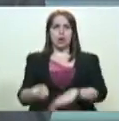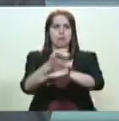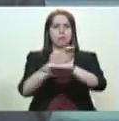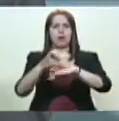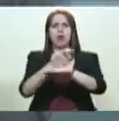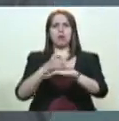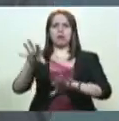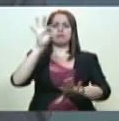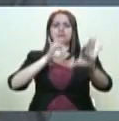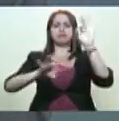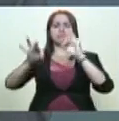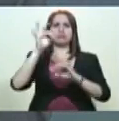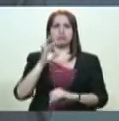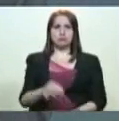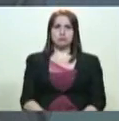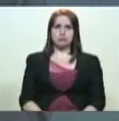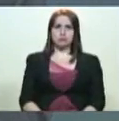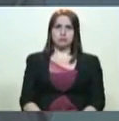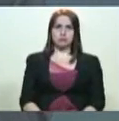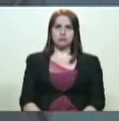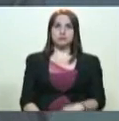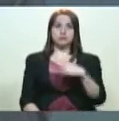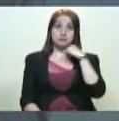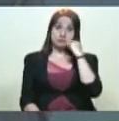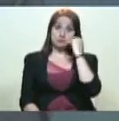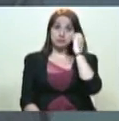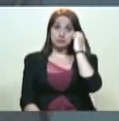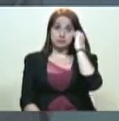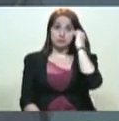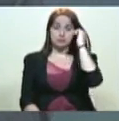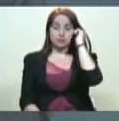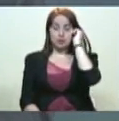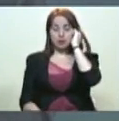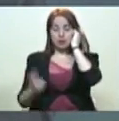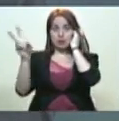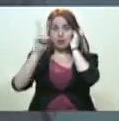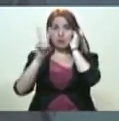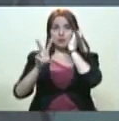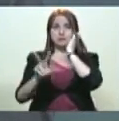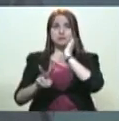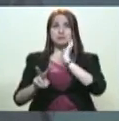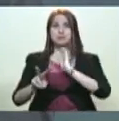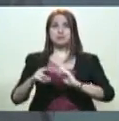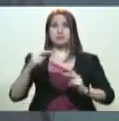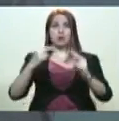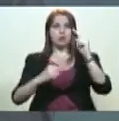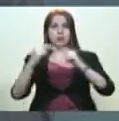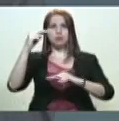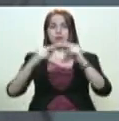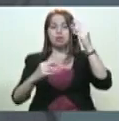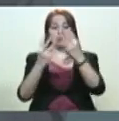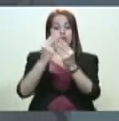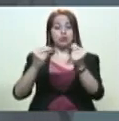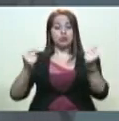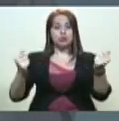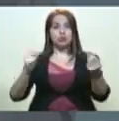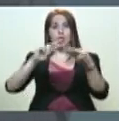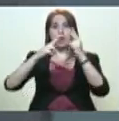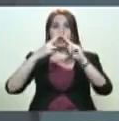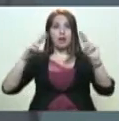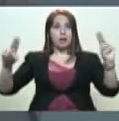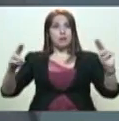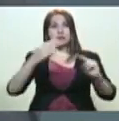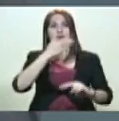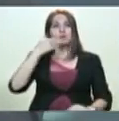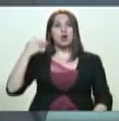candidaturas a las elecciones de gobernadores. De modo pues que Venezuela está construyendo un camino de paz para la solución de sus problemas por la vía